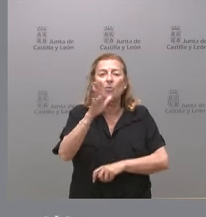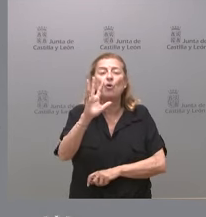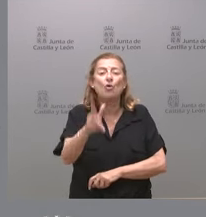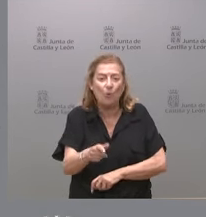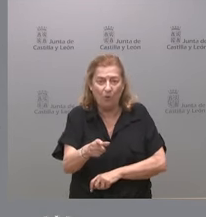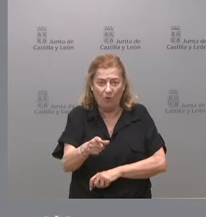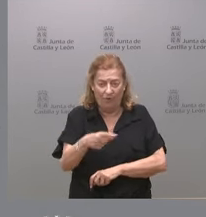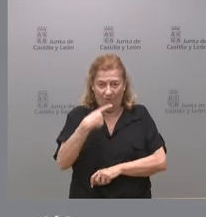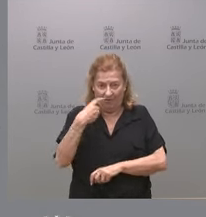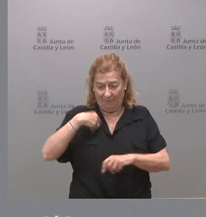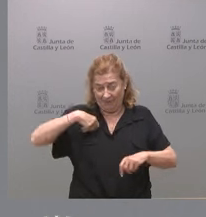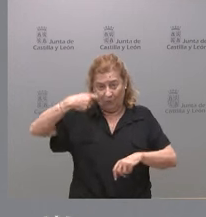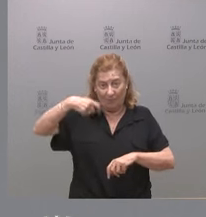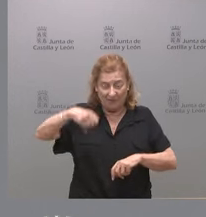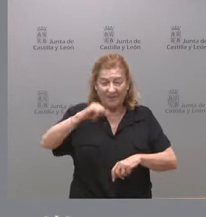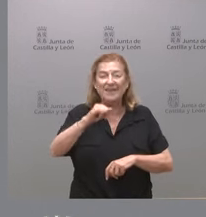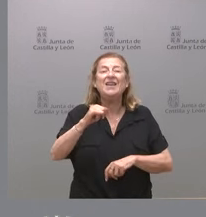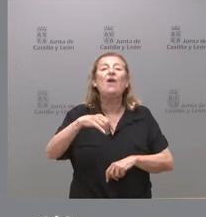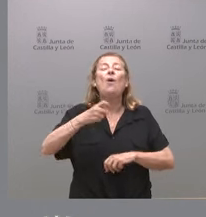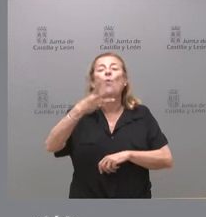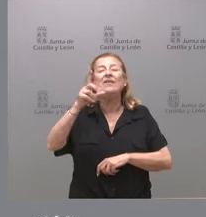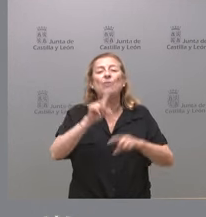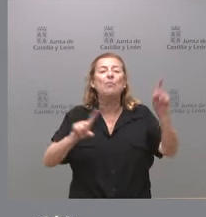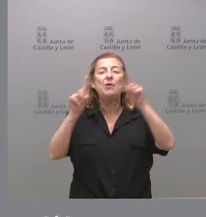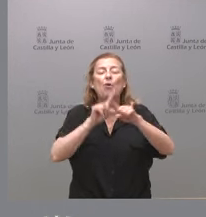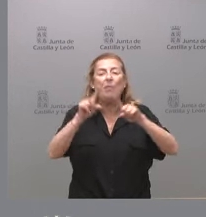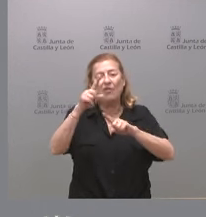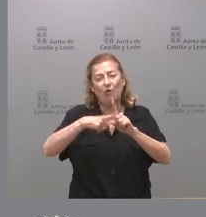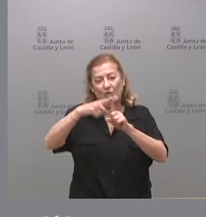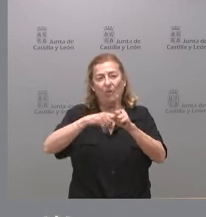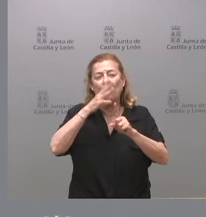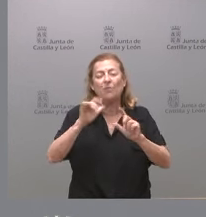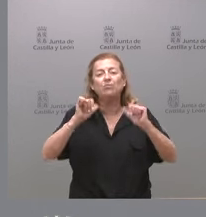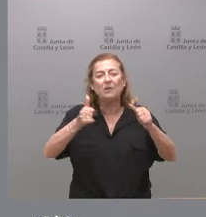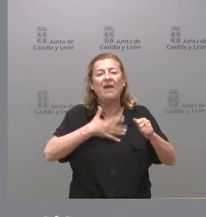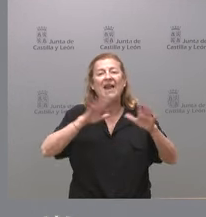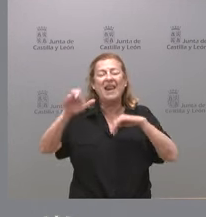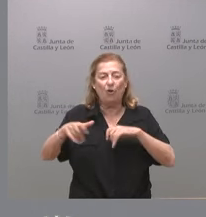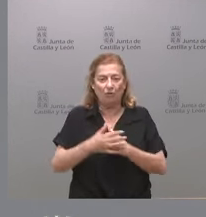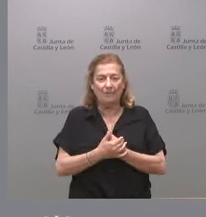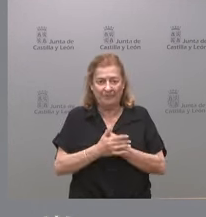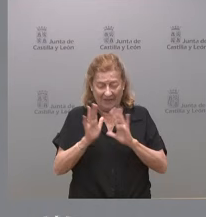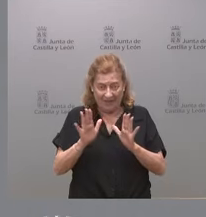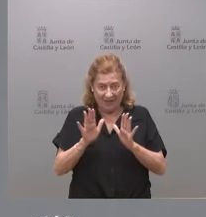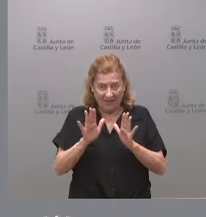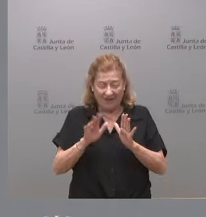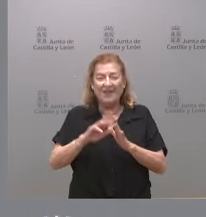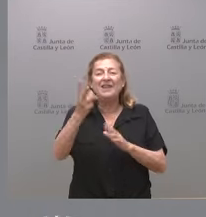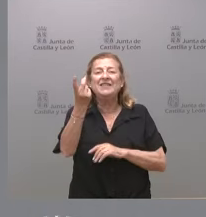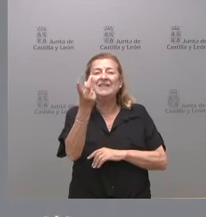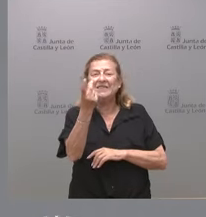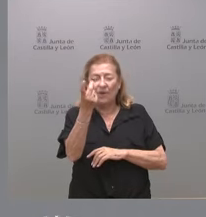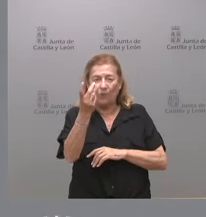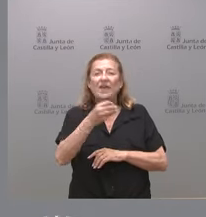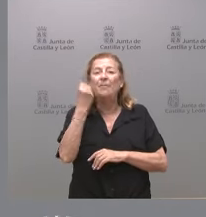presidente y el grado de preocupación por el proceso iniciado en León sobre la segunda pregunta es